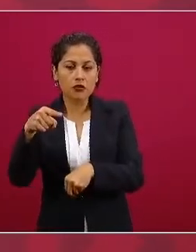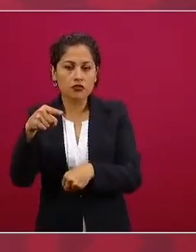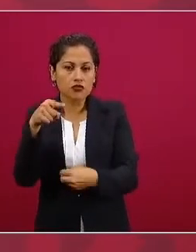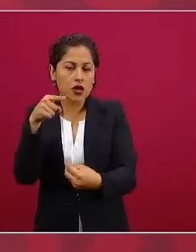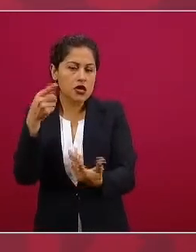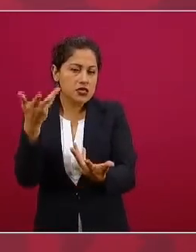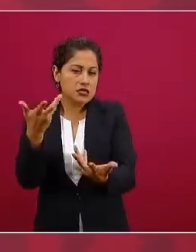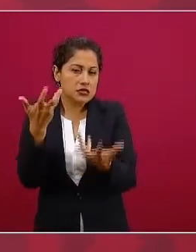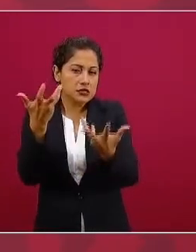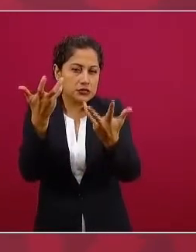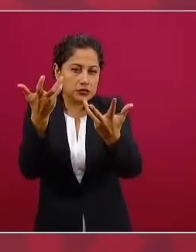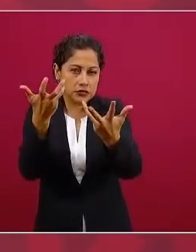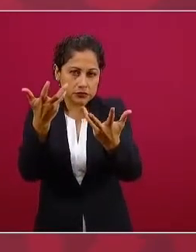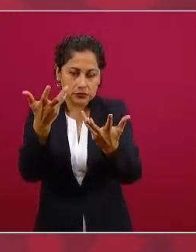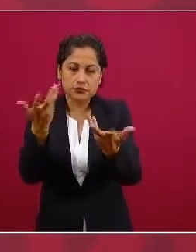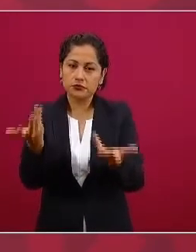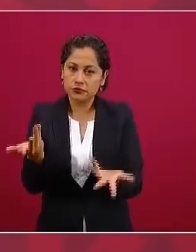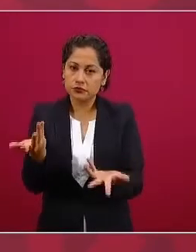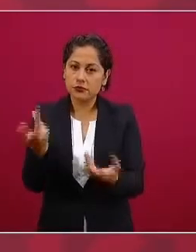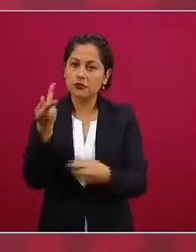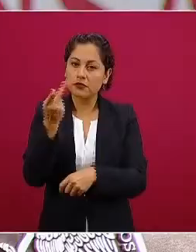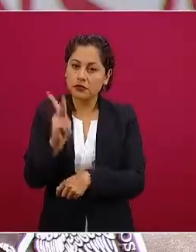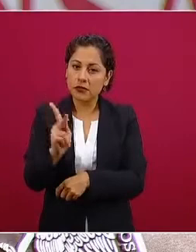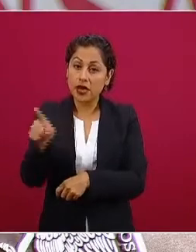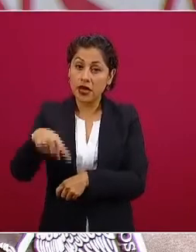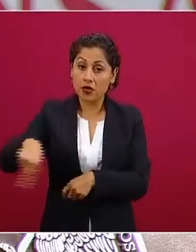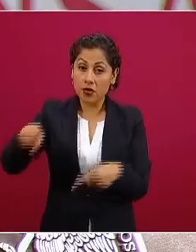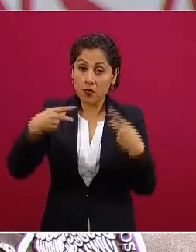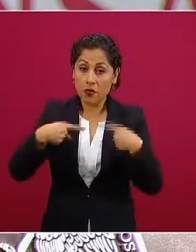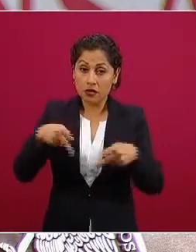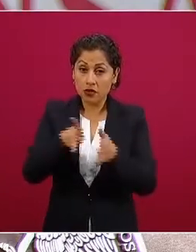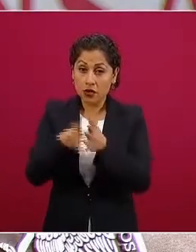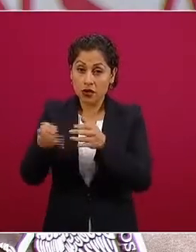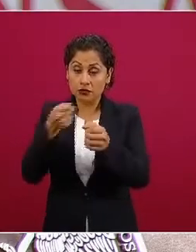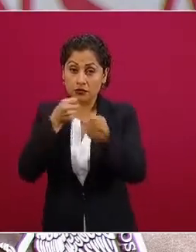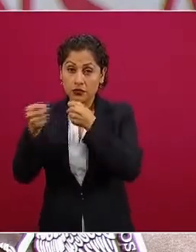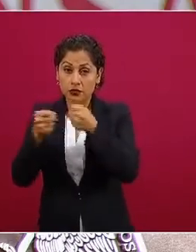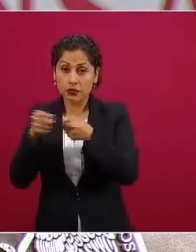y muy distante del pueblo